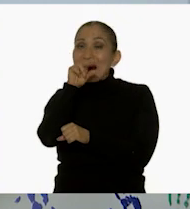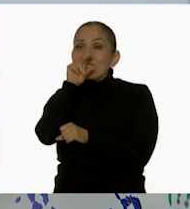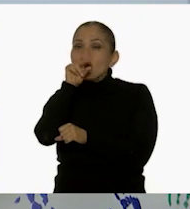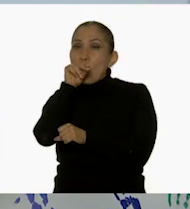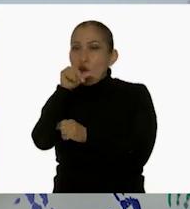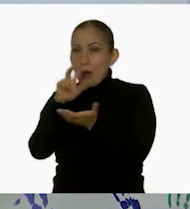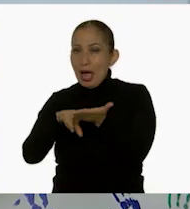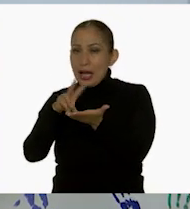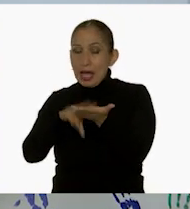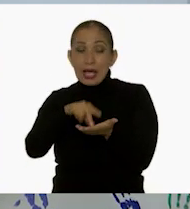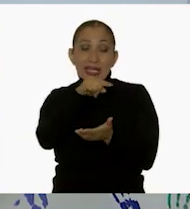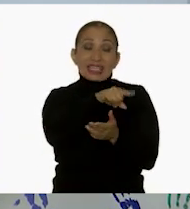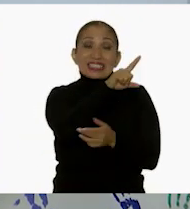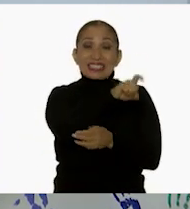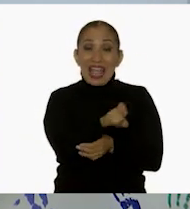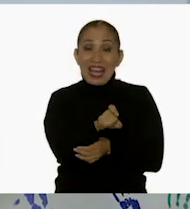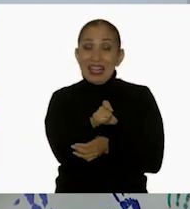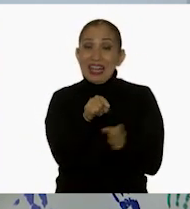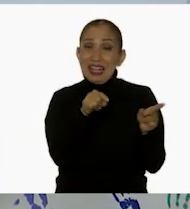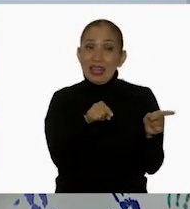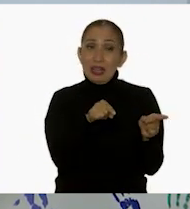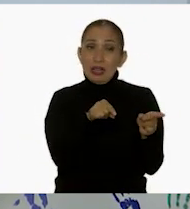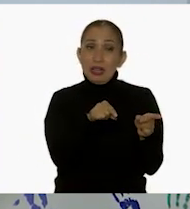patito. Y les faltan 100 pesos.